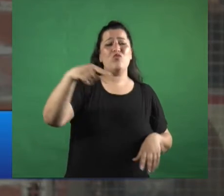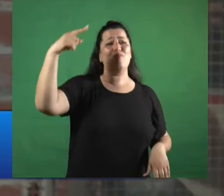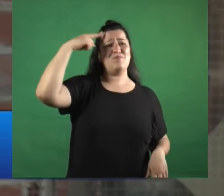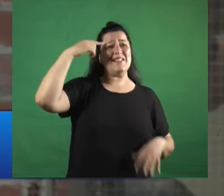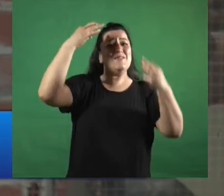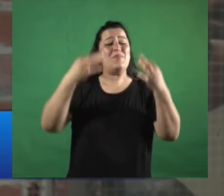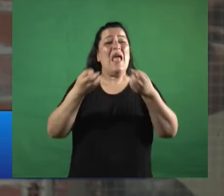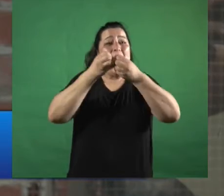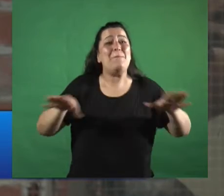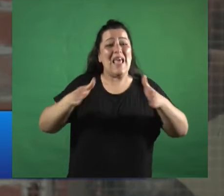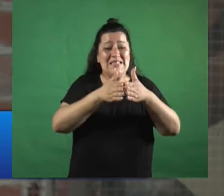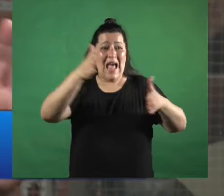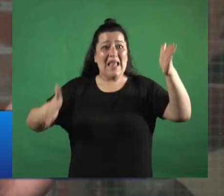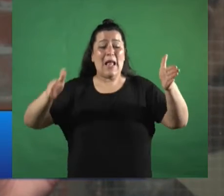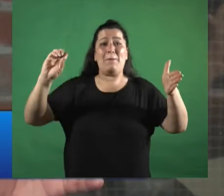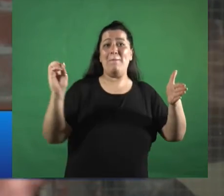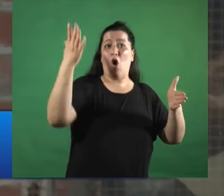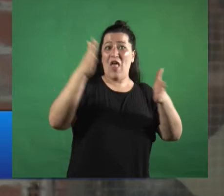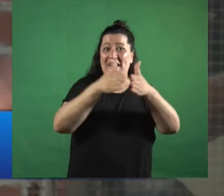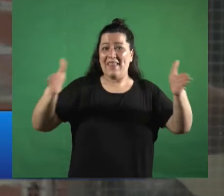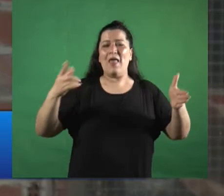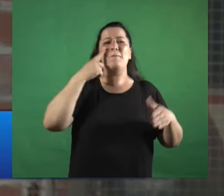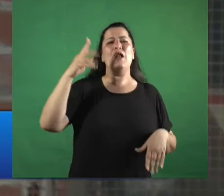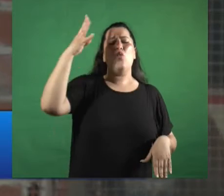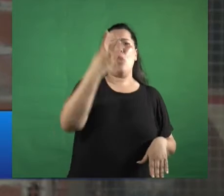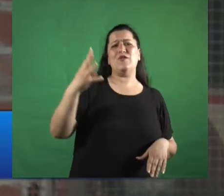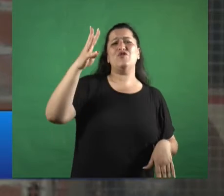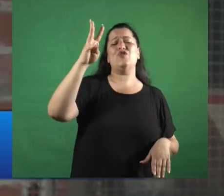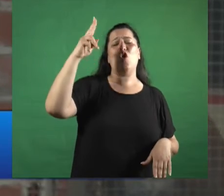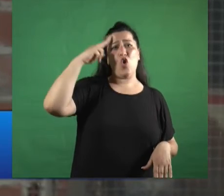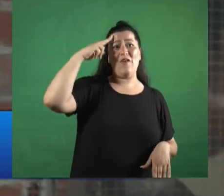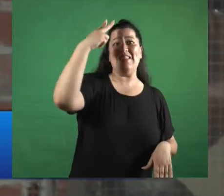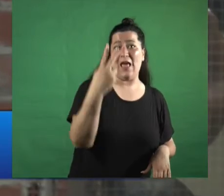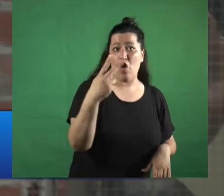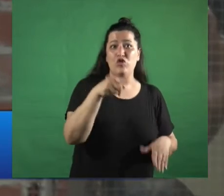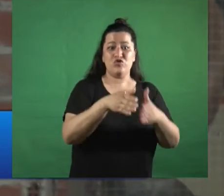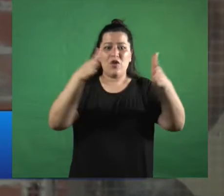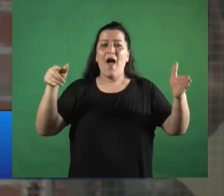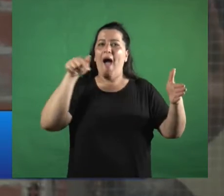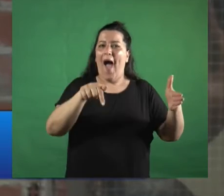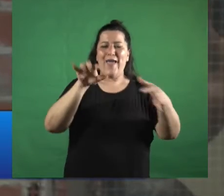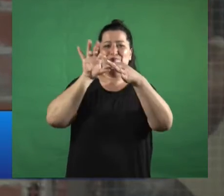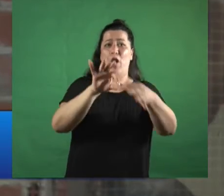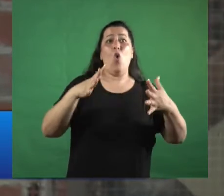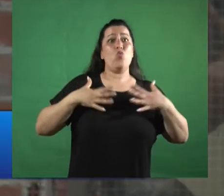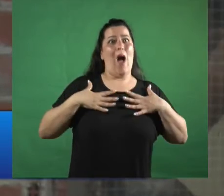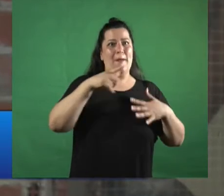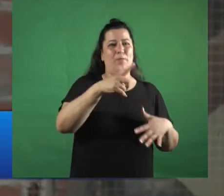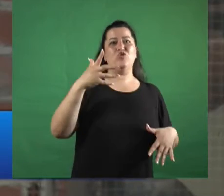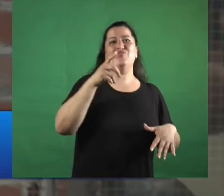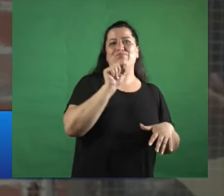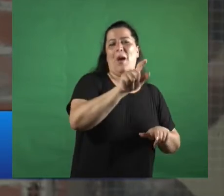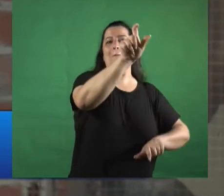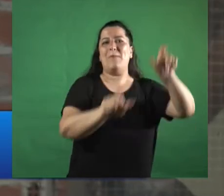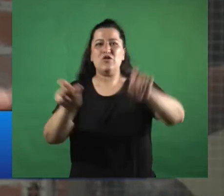inicio de la modernidad que es 1492 el tráfico esclavista ahí se lo asocia a cuerpos a personas a